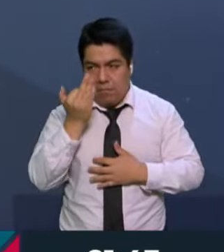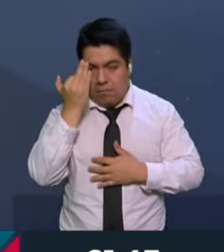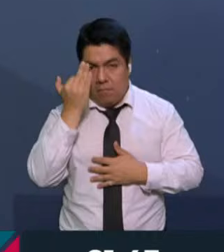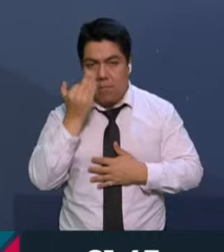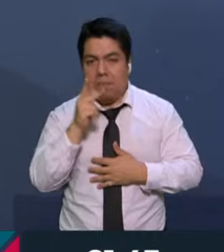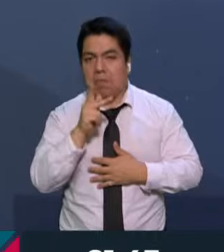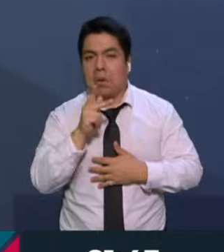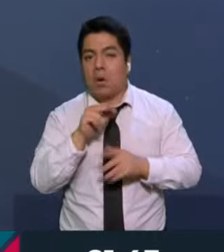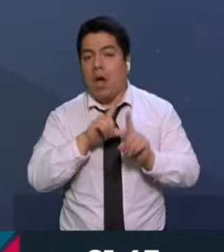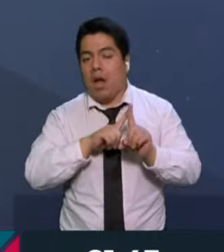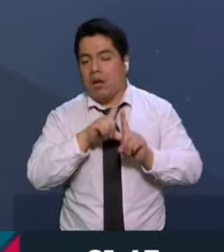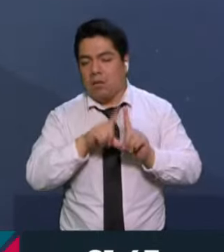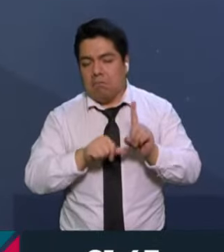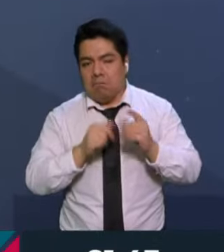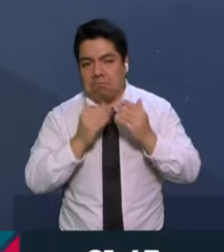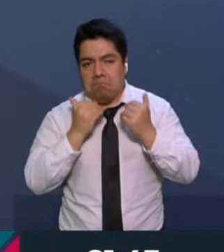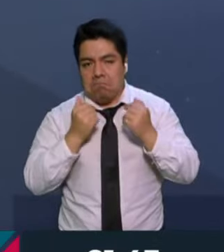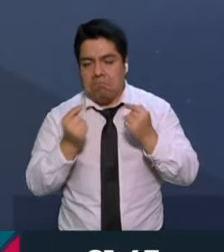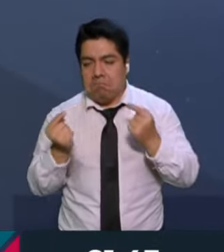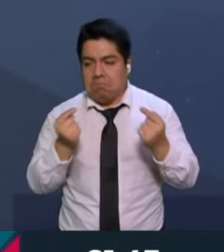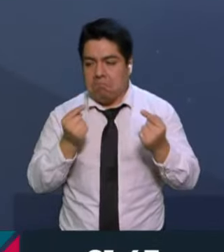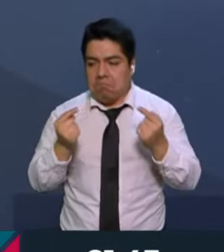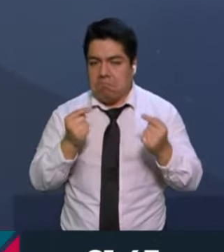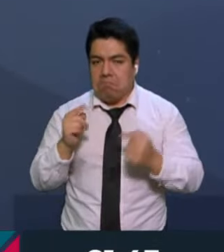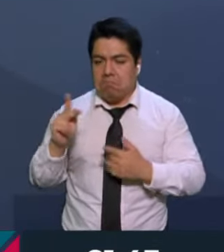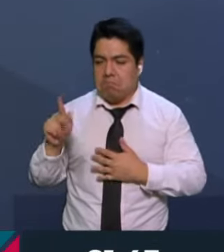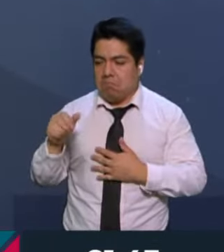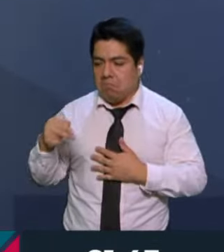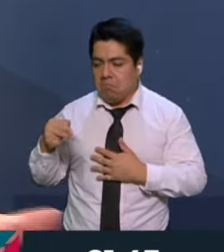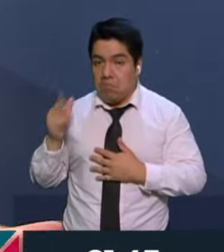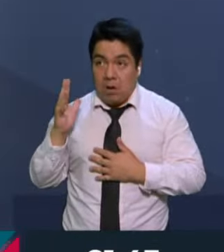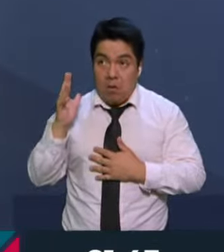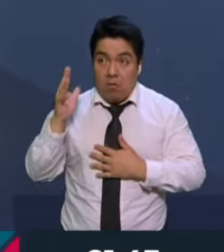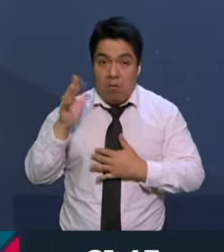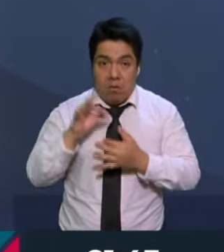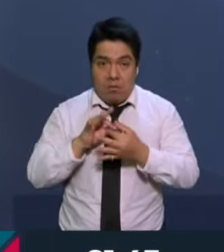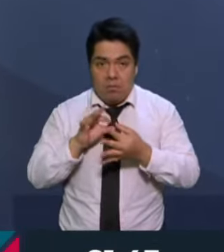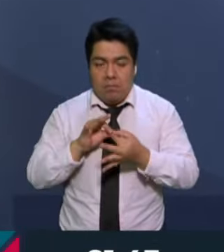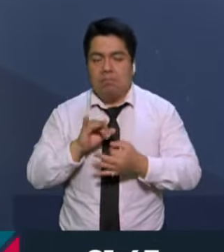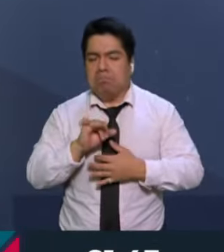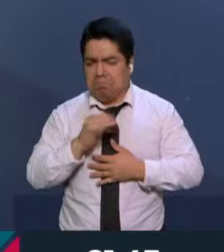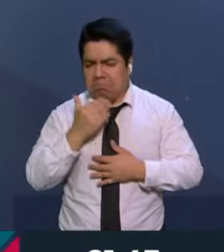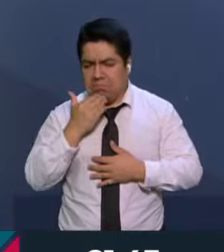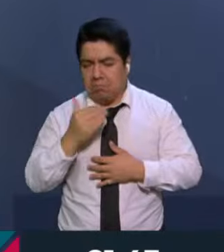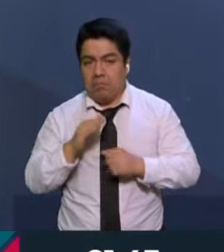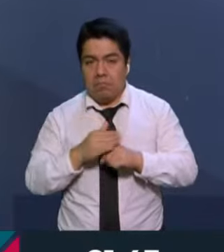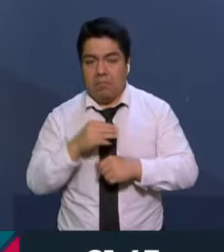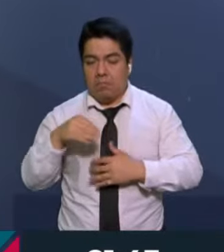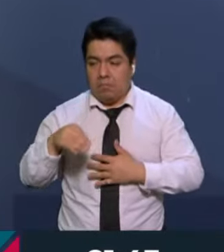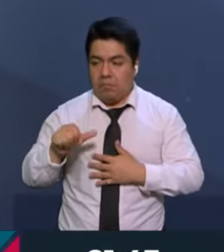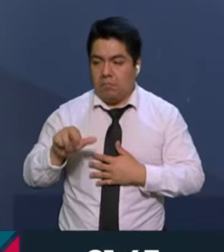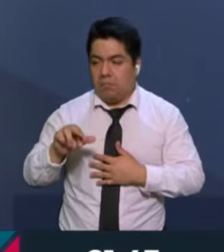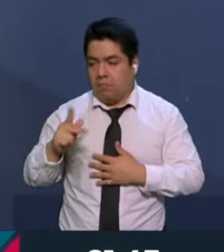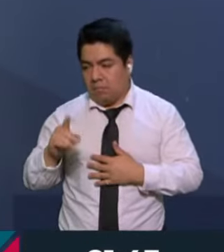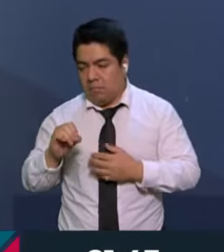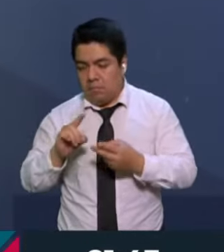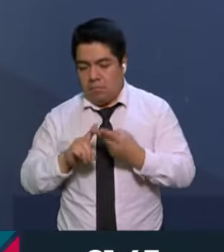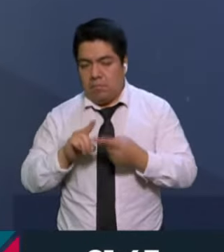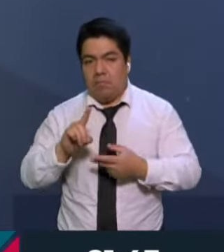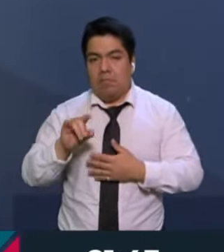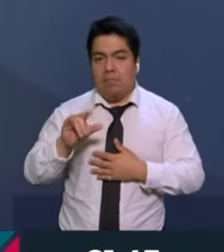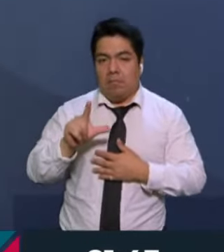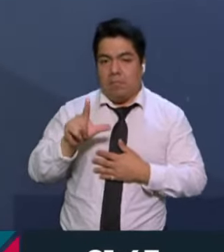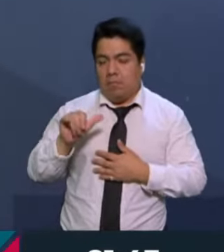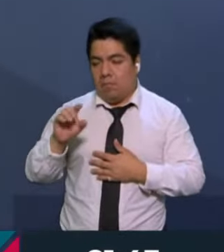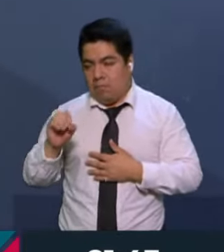nacional. Si lo quiere discutir la oposición para el futuro sería bueno, porque implicaría que Marco Cortés y que Alito Moreno no